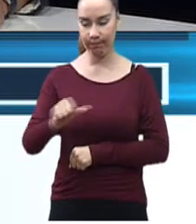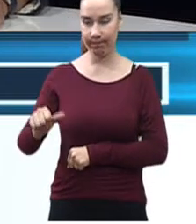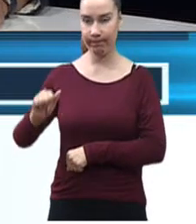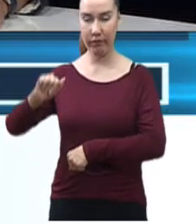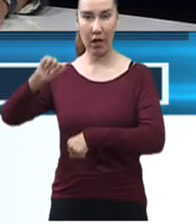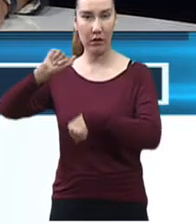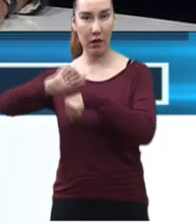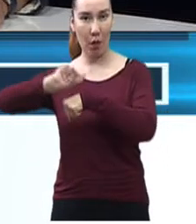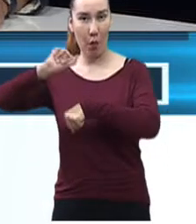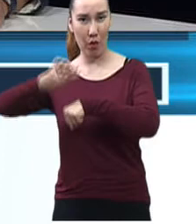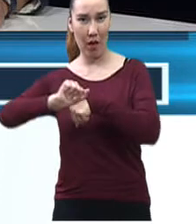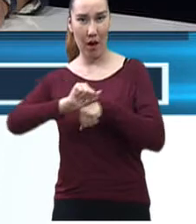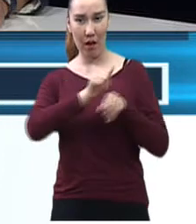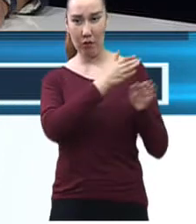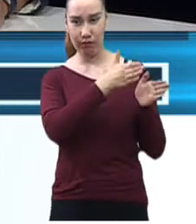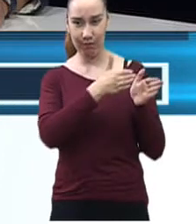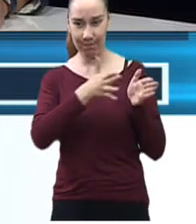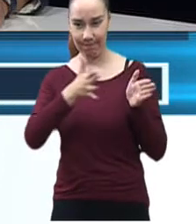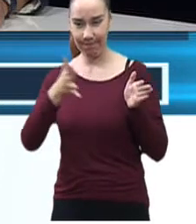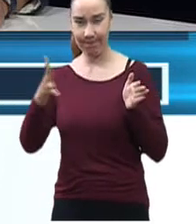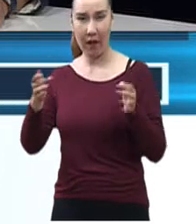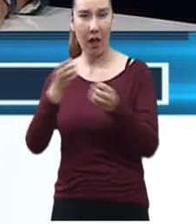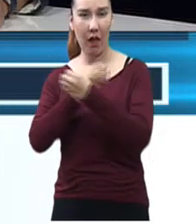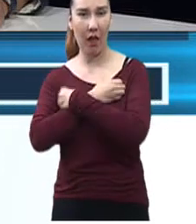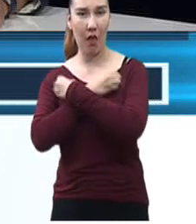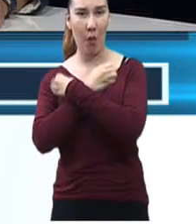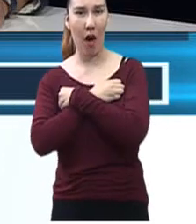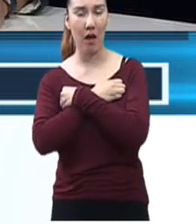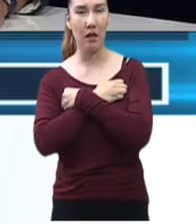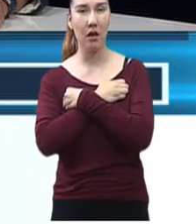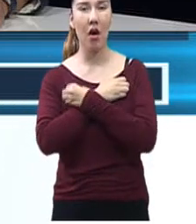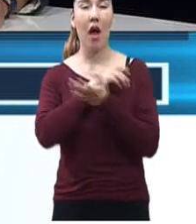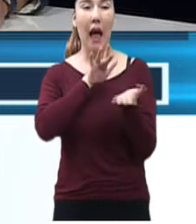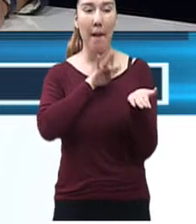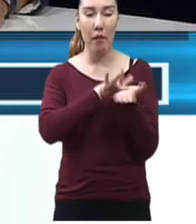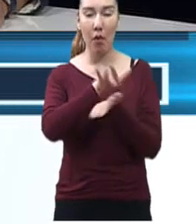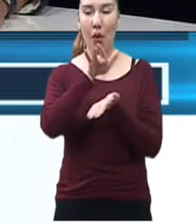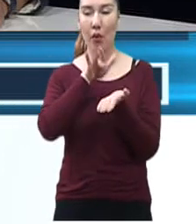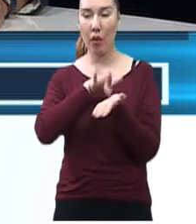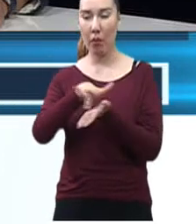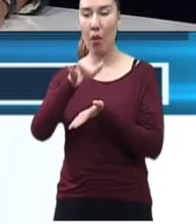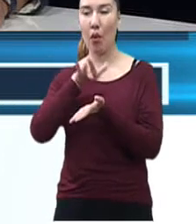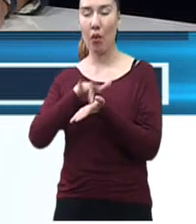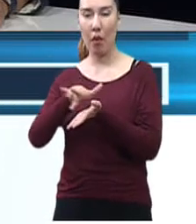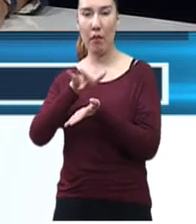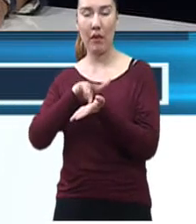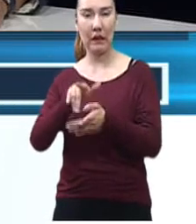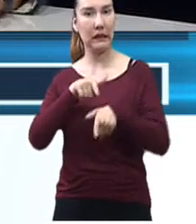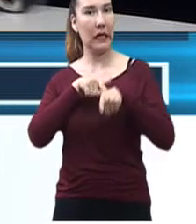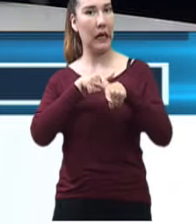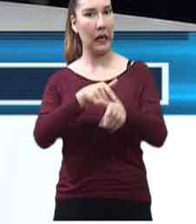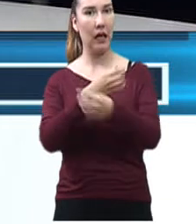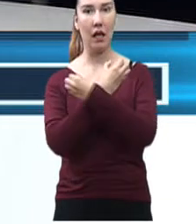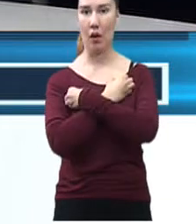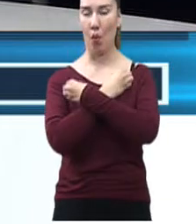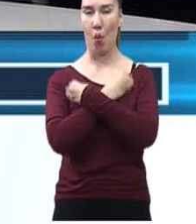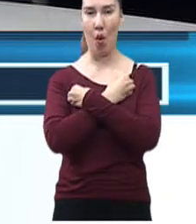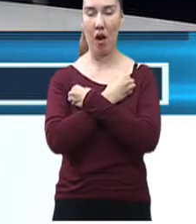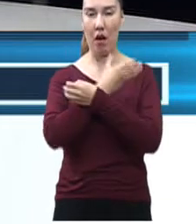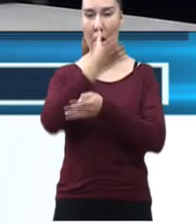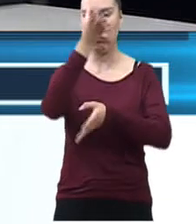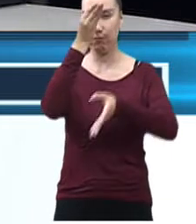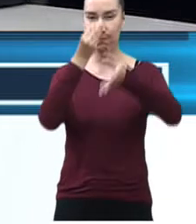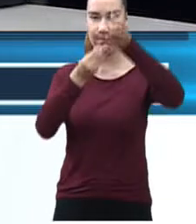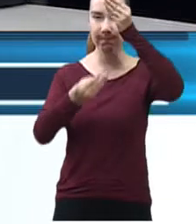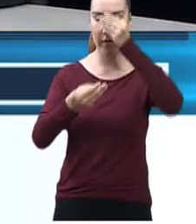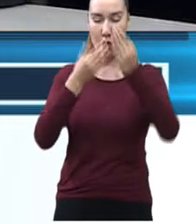que darles las herramientas para que puedan seguir estudiando. Pero si es algo que definitivamente en un